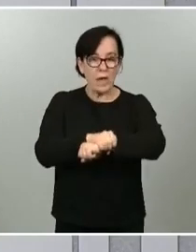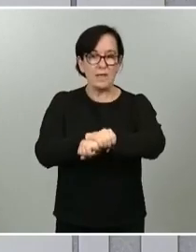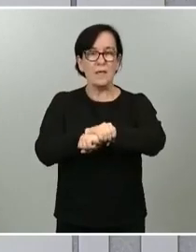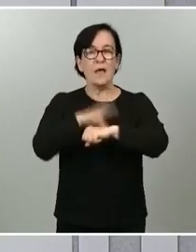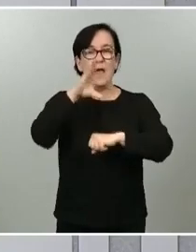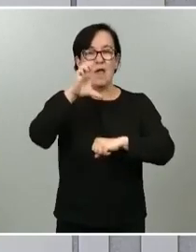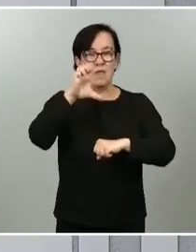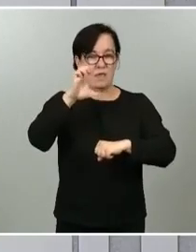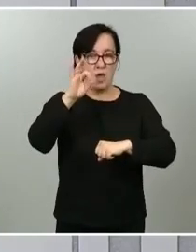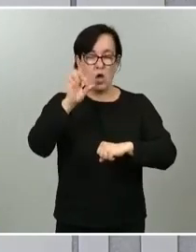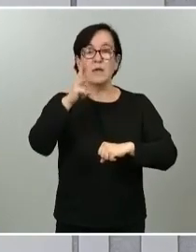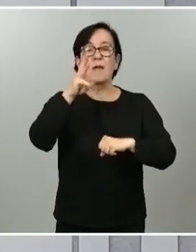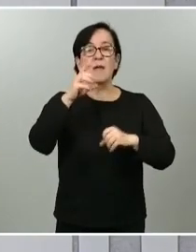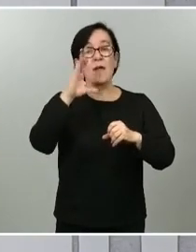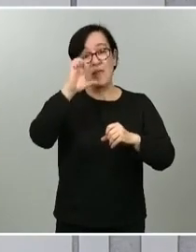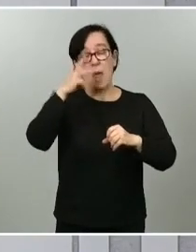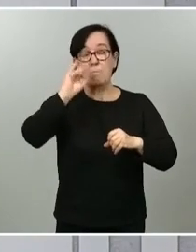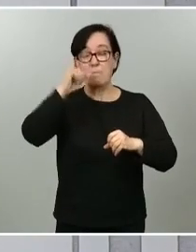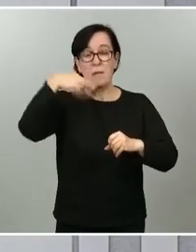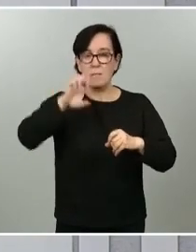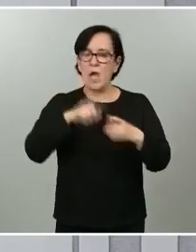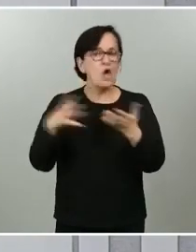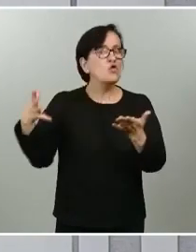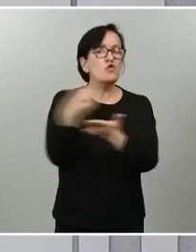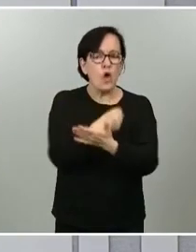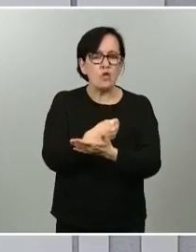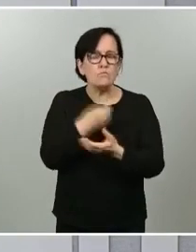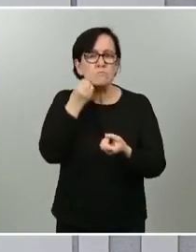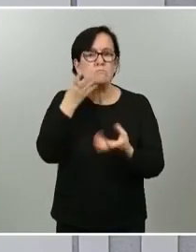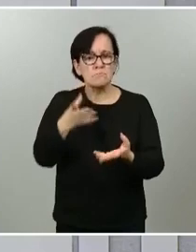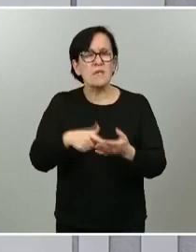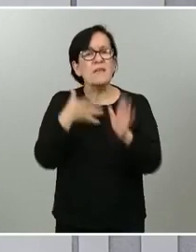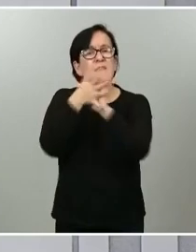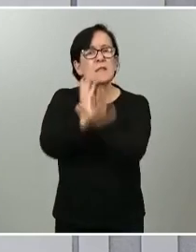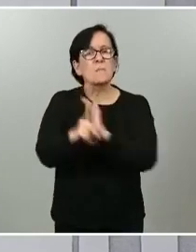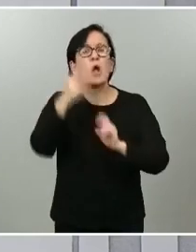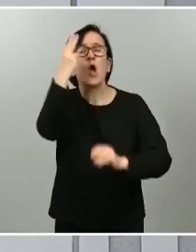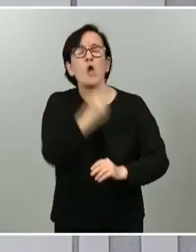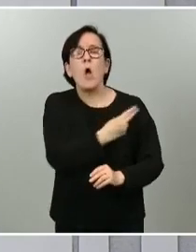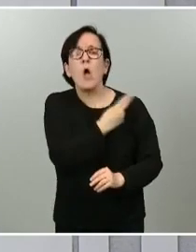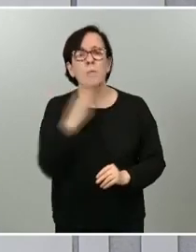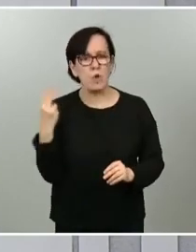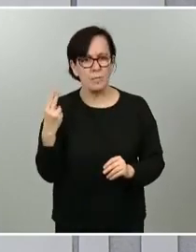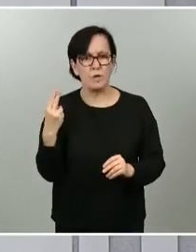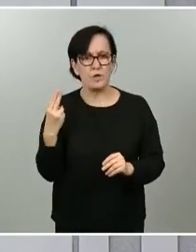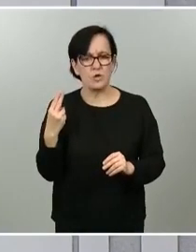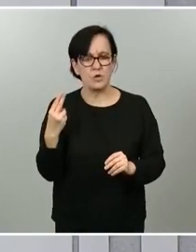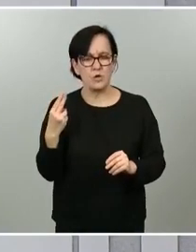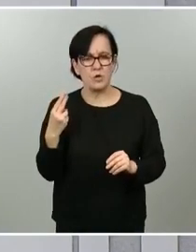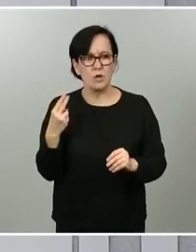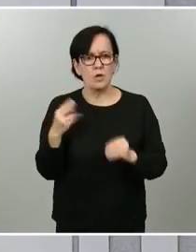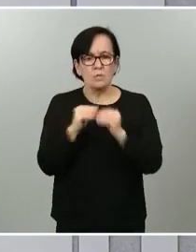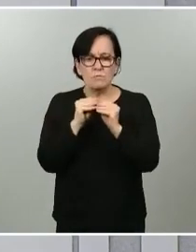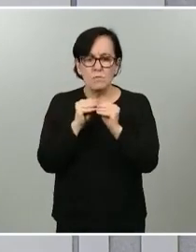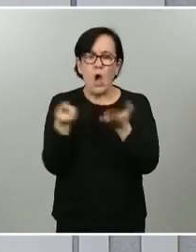y de Cepime, porque efectivamente todos ponen de manifiesto que esto significa un compromiso con la construcción y con